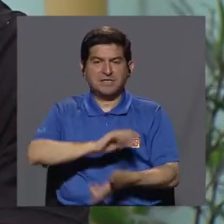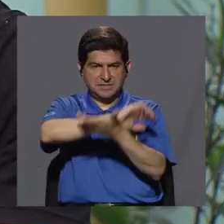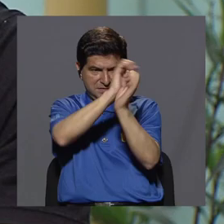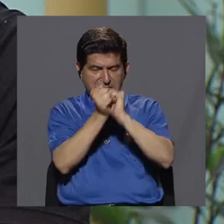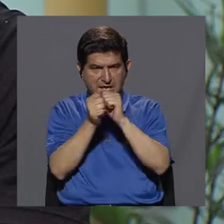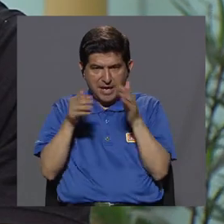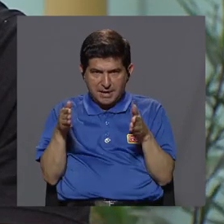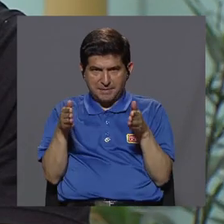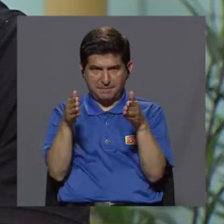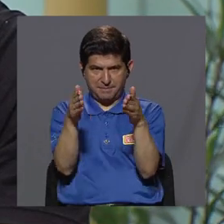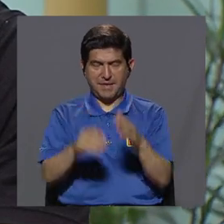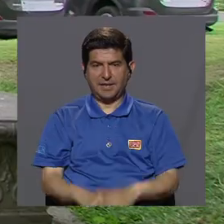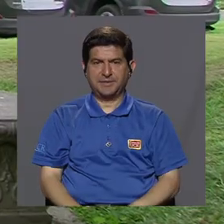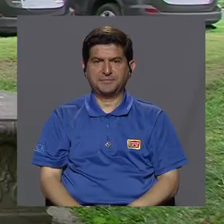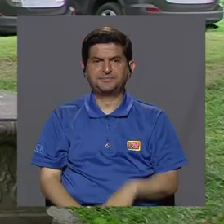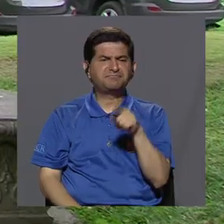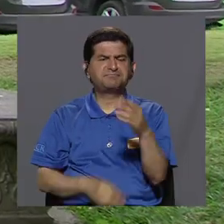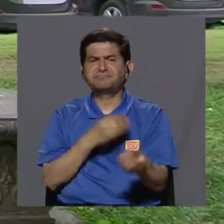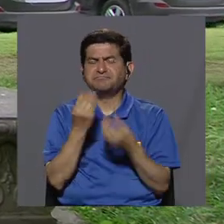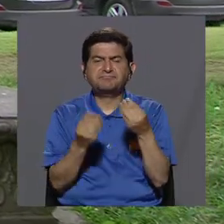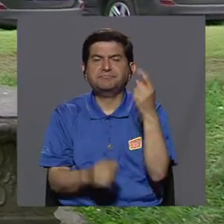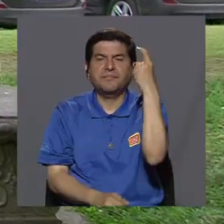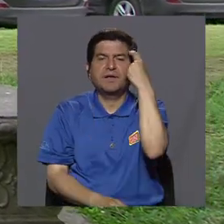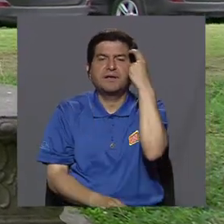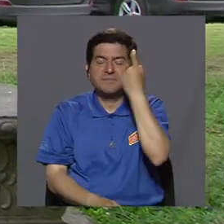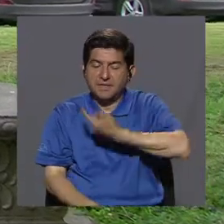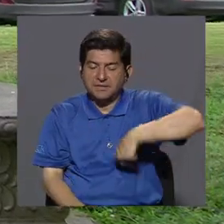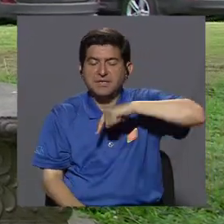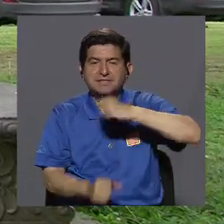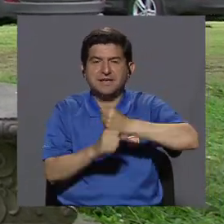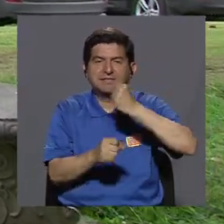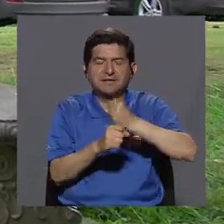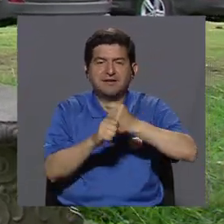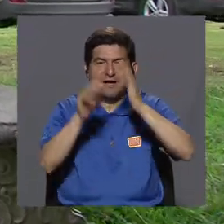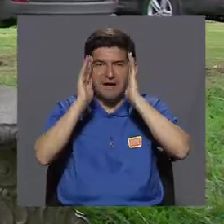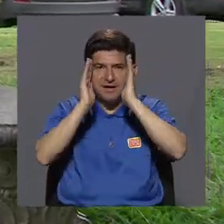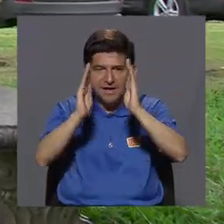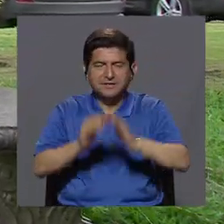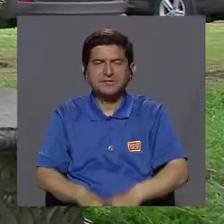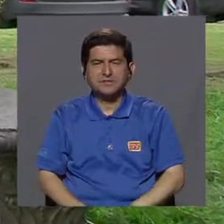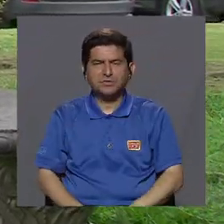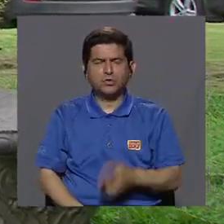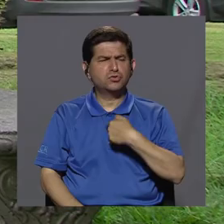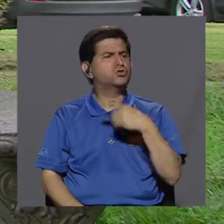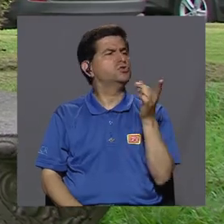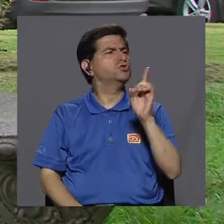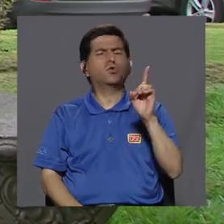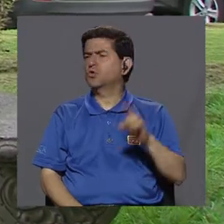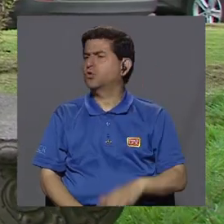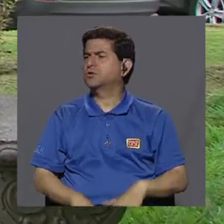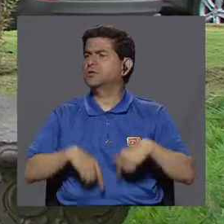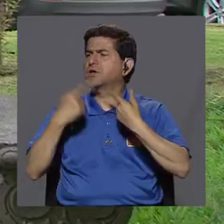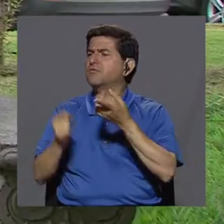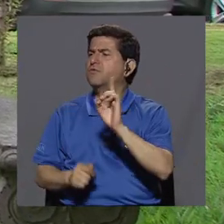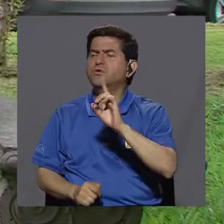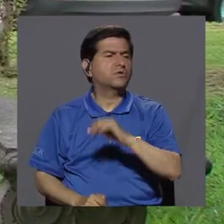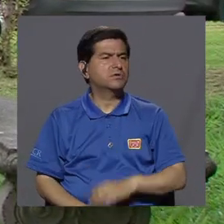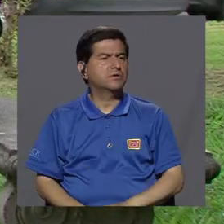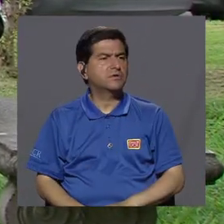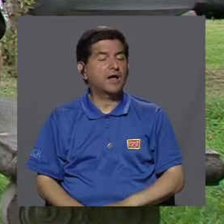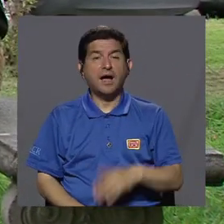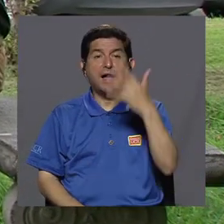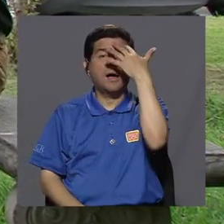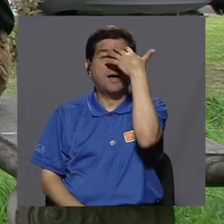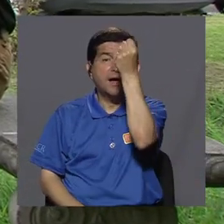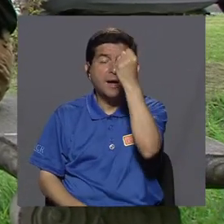cambiar la ruta nos hace pensar, trabajar esa parte de atención, concentración, dónde estoy, para dónde voy. Aquí